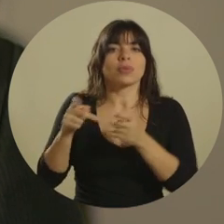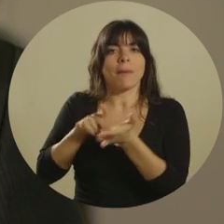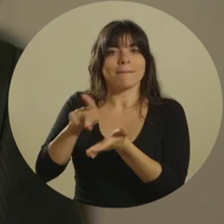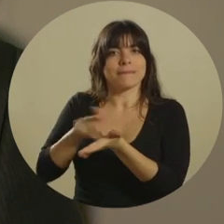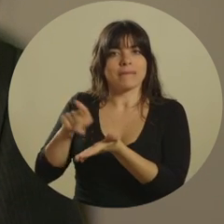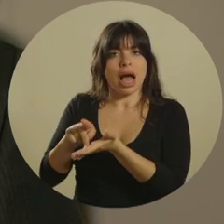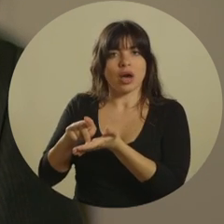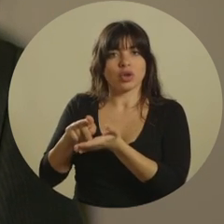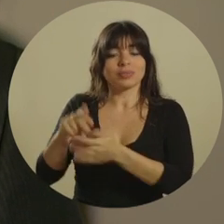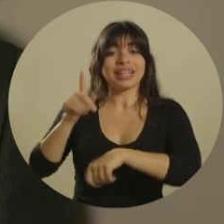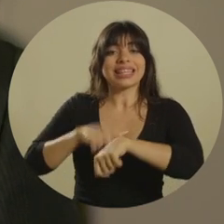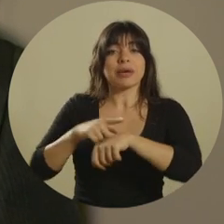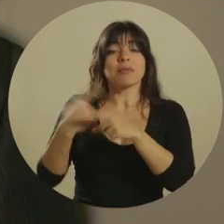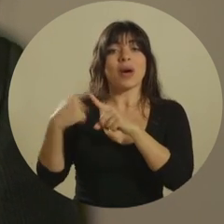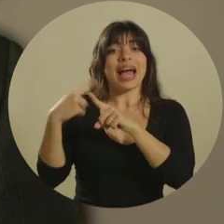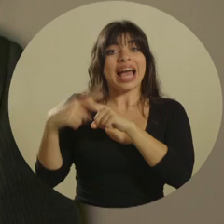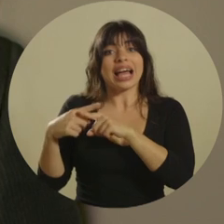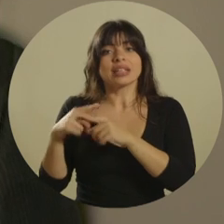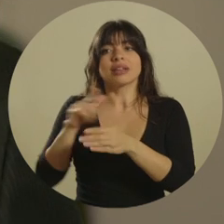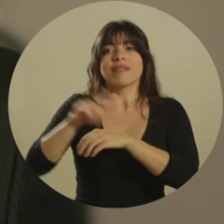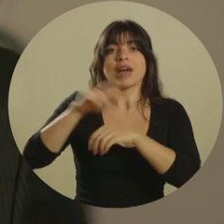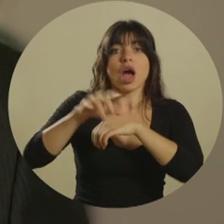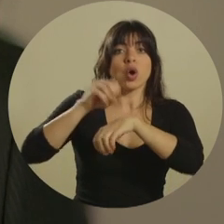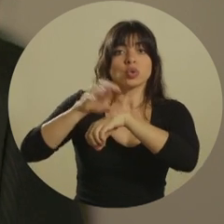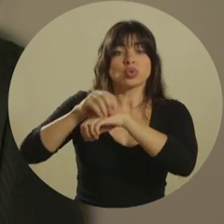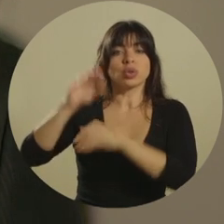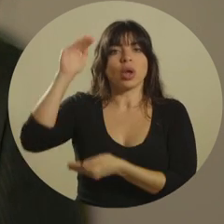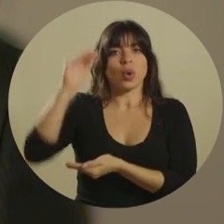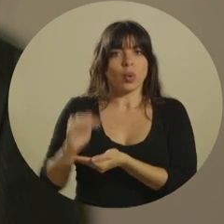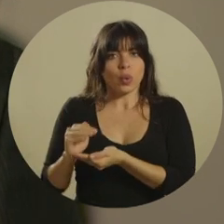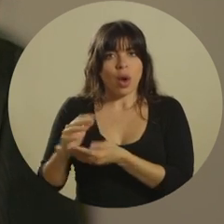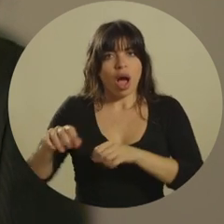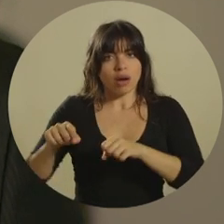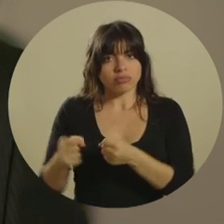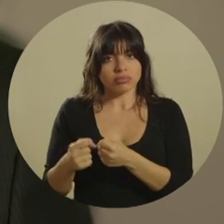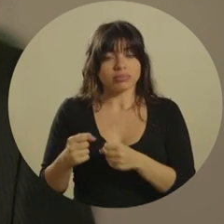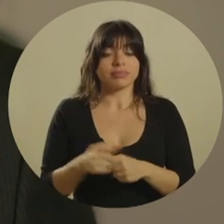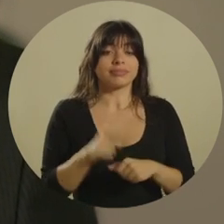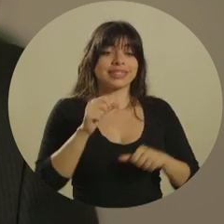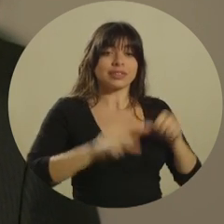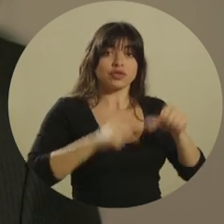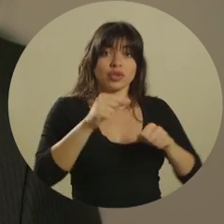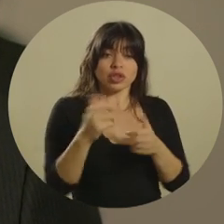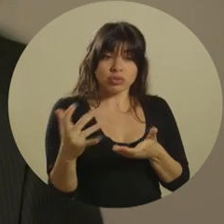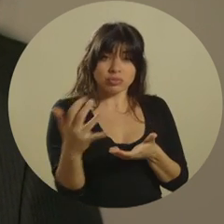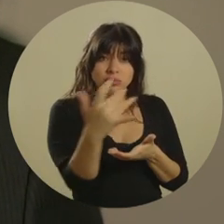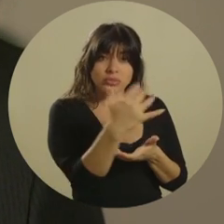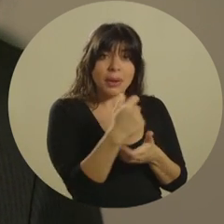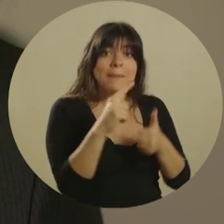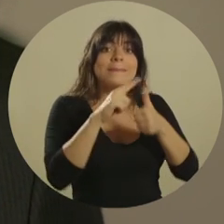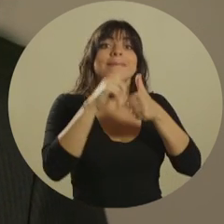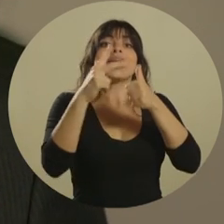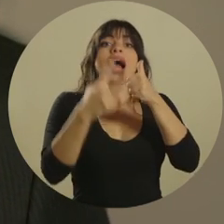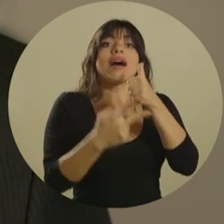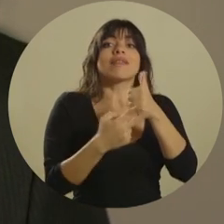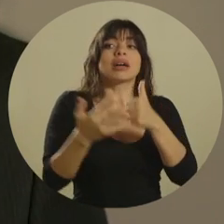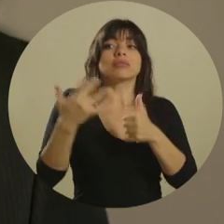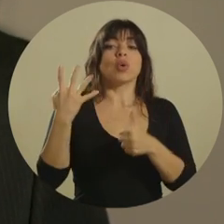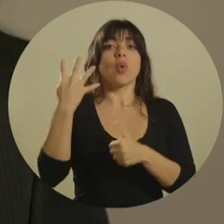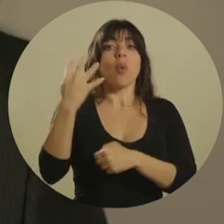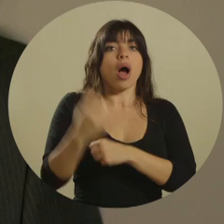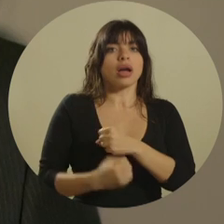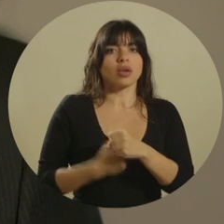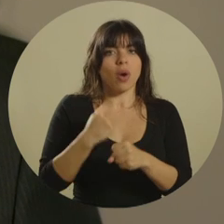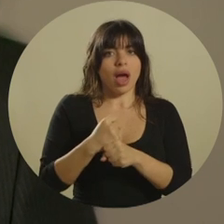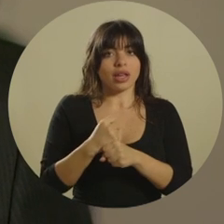en el control de pagos por tiempos extra, viajes y consultorías. Los esfuerzos en recaudación permitieron, por primera vez